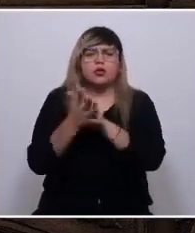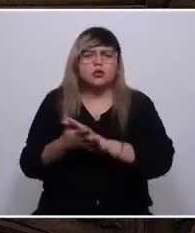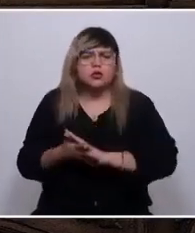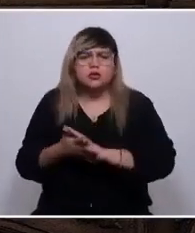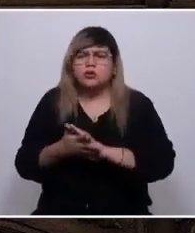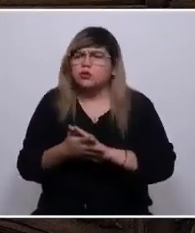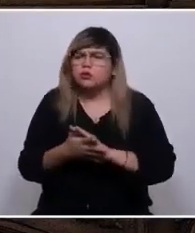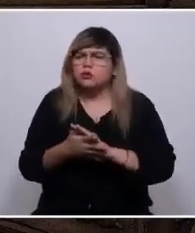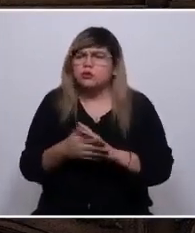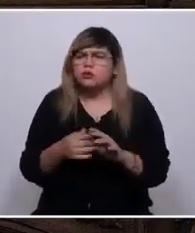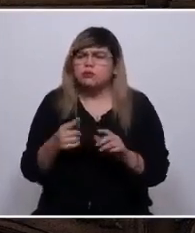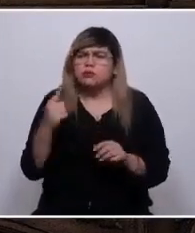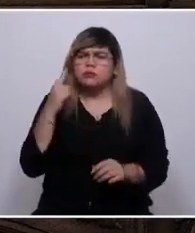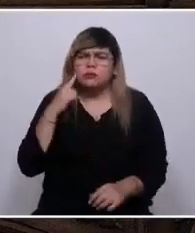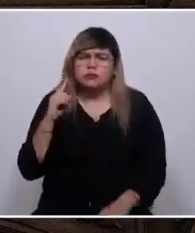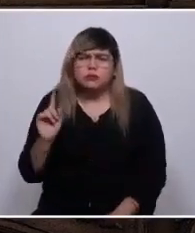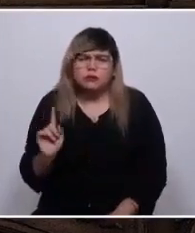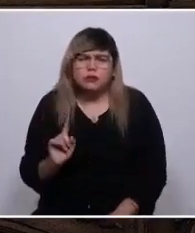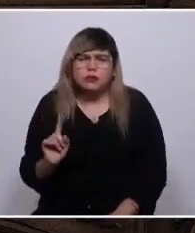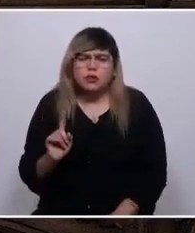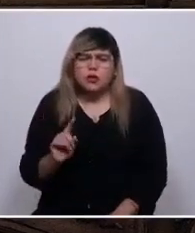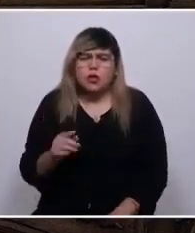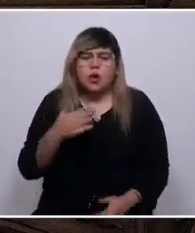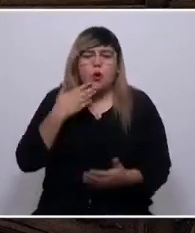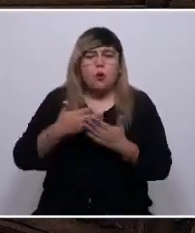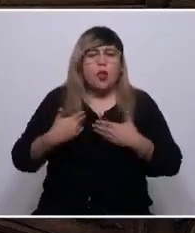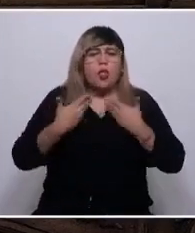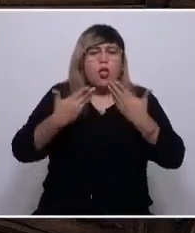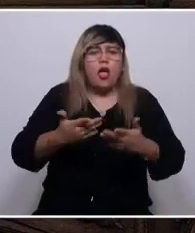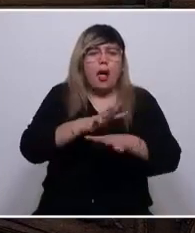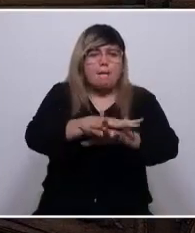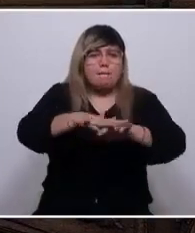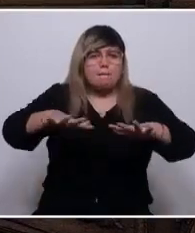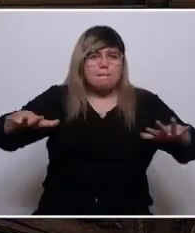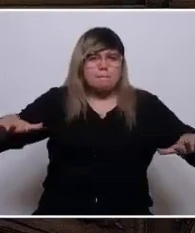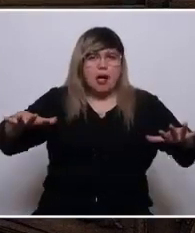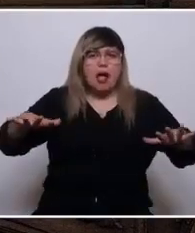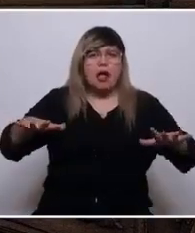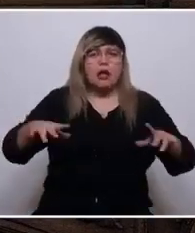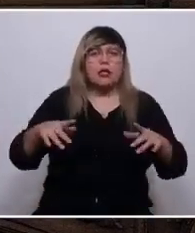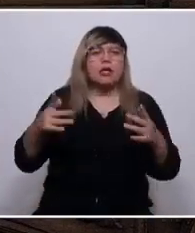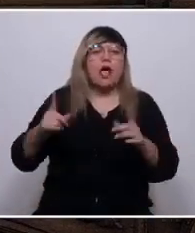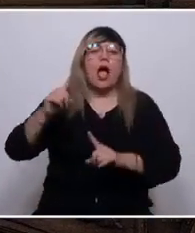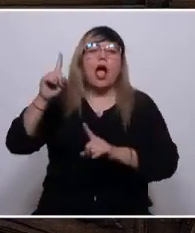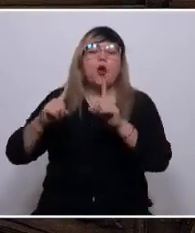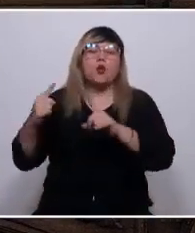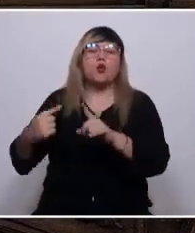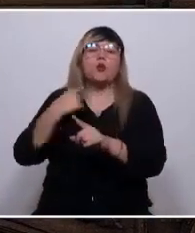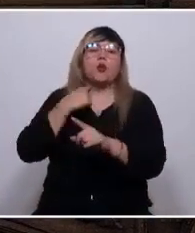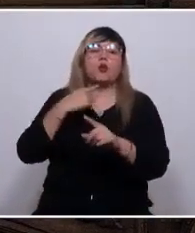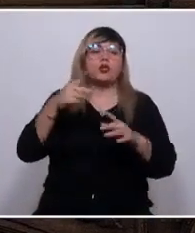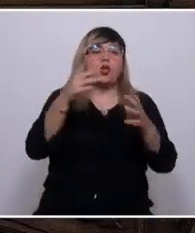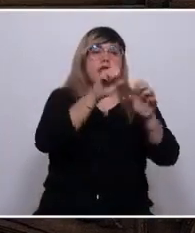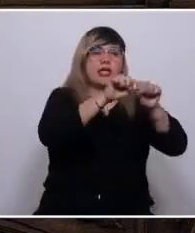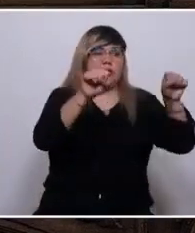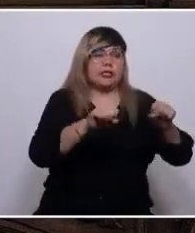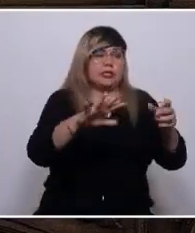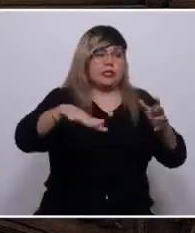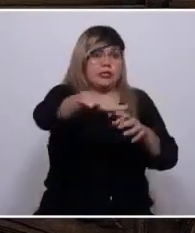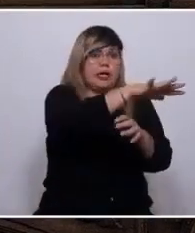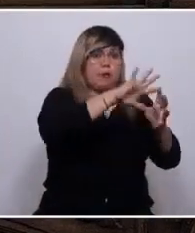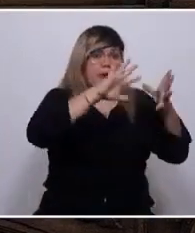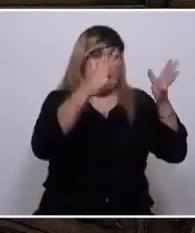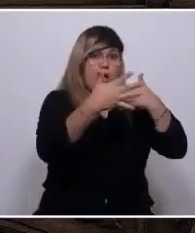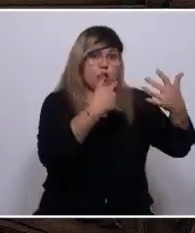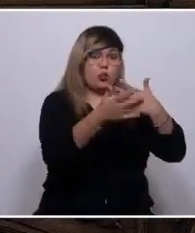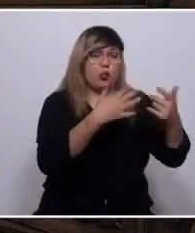74? ¿En qué momento optamos por entregarle los mares a la depredación de un puñado de conglomerados en perjuicio de nuestros ecosistemas y comunidades de pescadores y